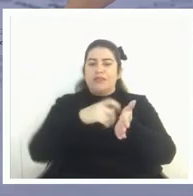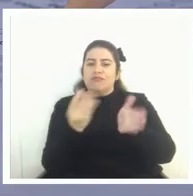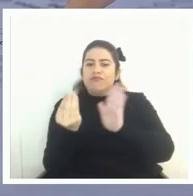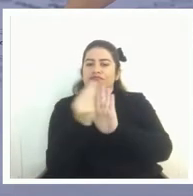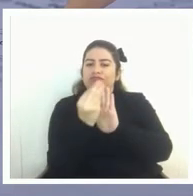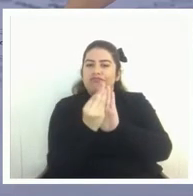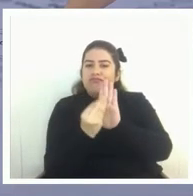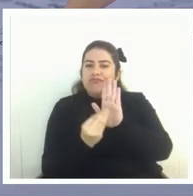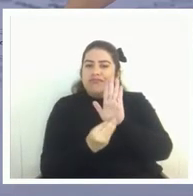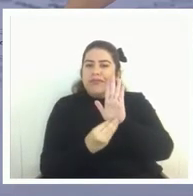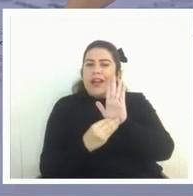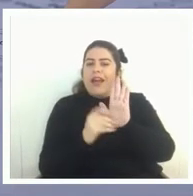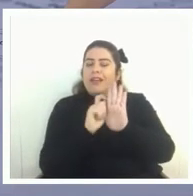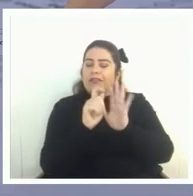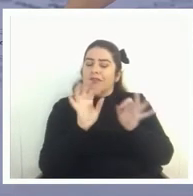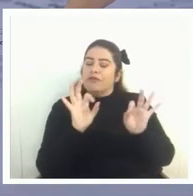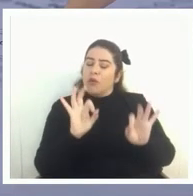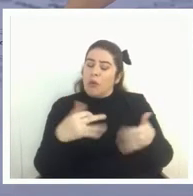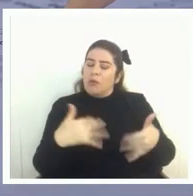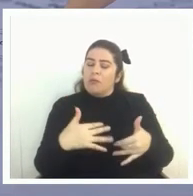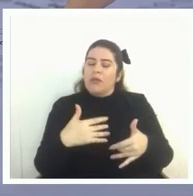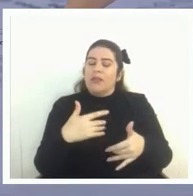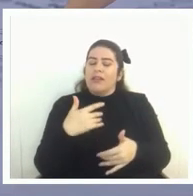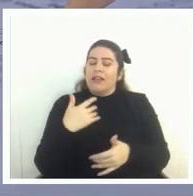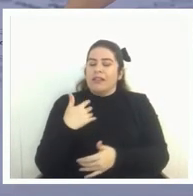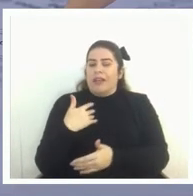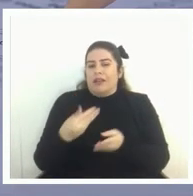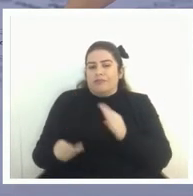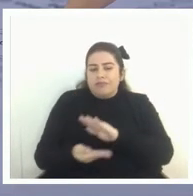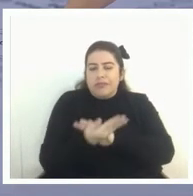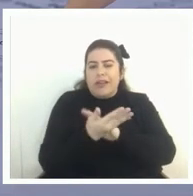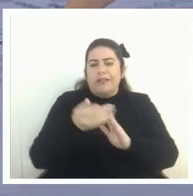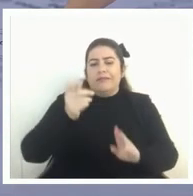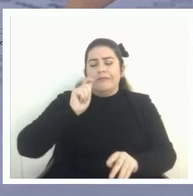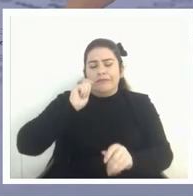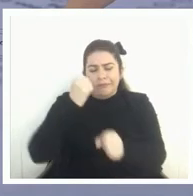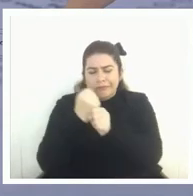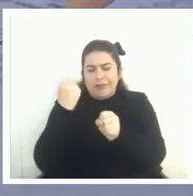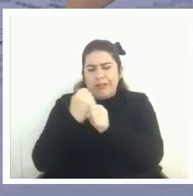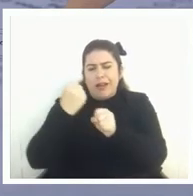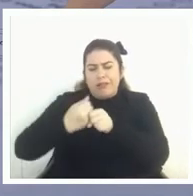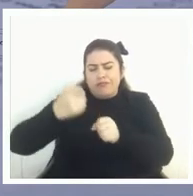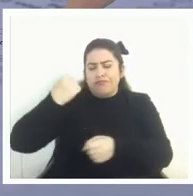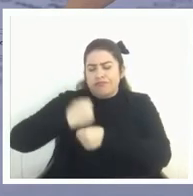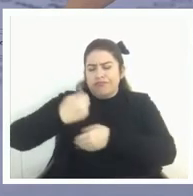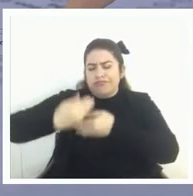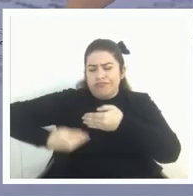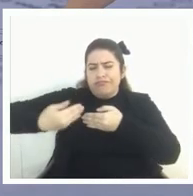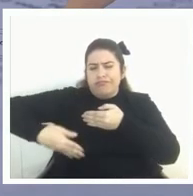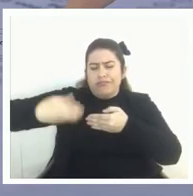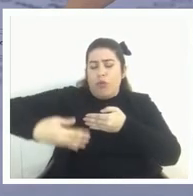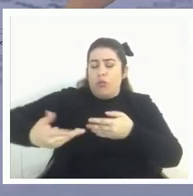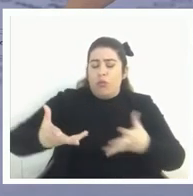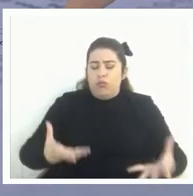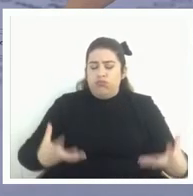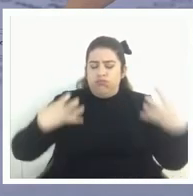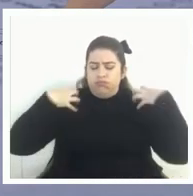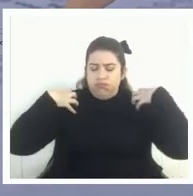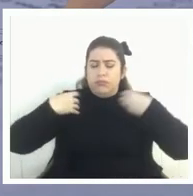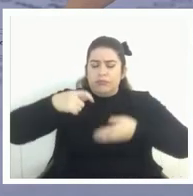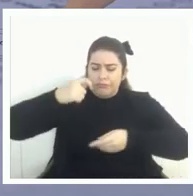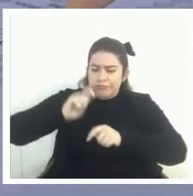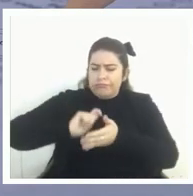son hasta el día de hoy muy inspiradoras trabajaron durante largo tiempo y de manera muy responsable y ahí está